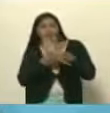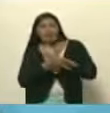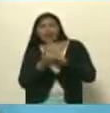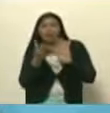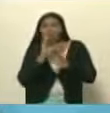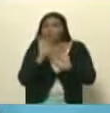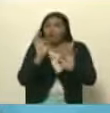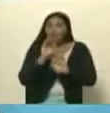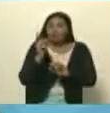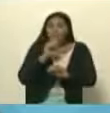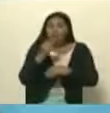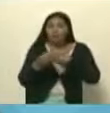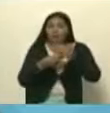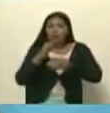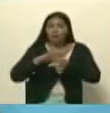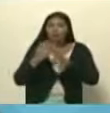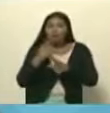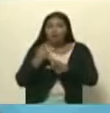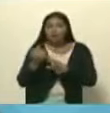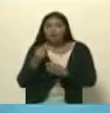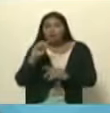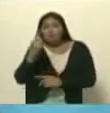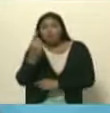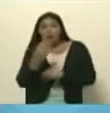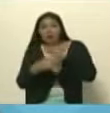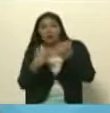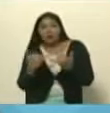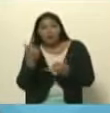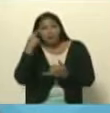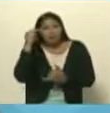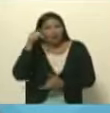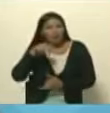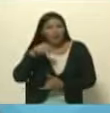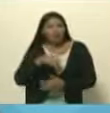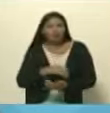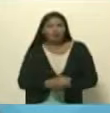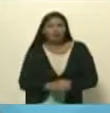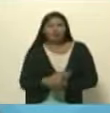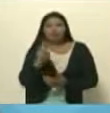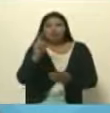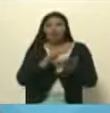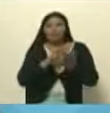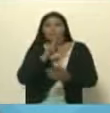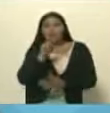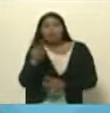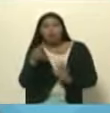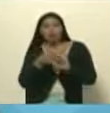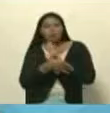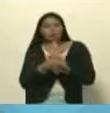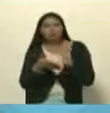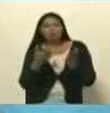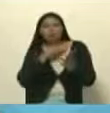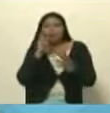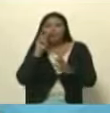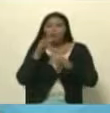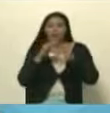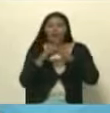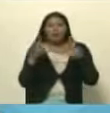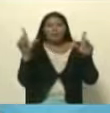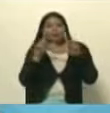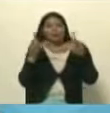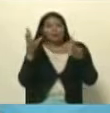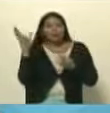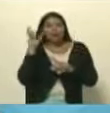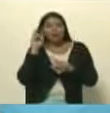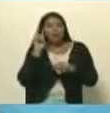hicieron los medios tradicionales porque lo decía yo al principio día como hoy en el 2002 lo que estábamos viendo en pantalla o